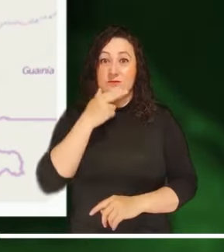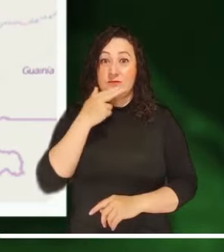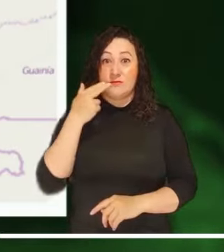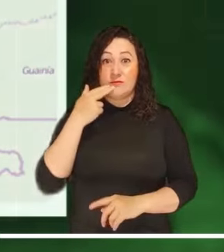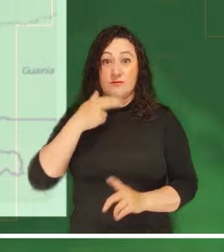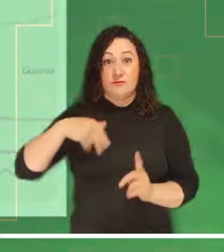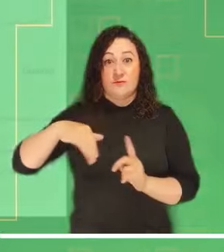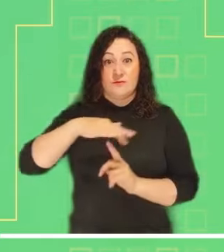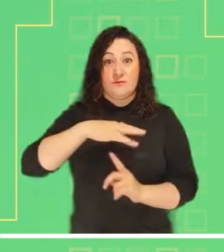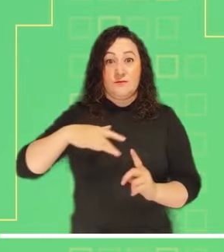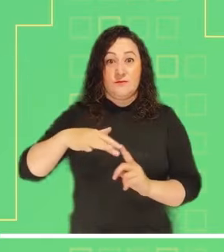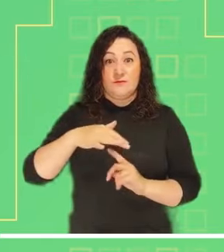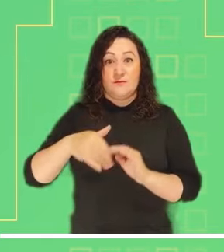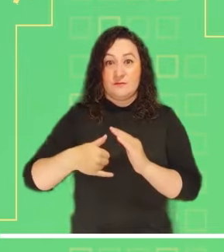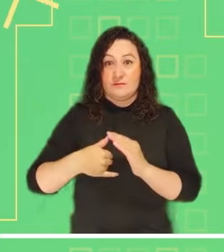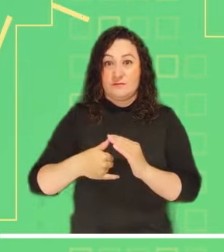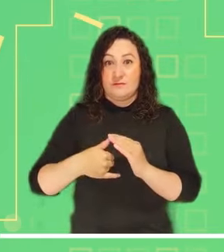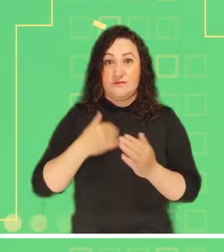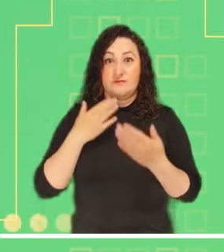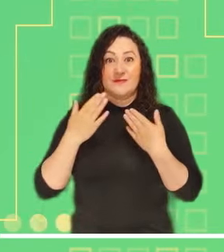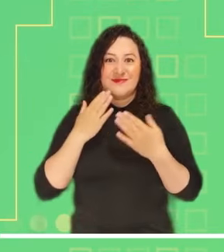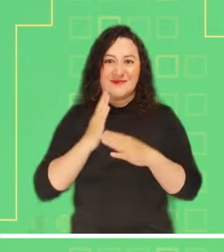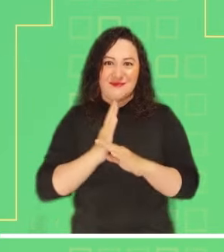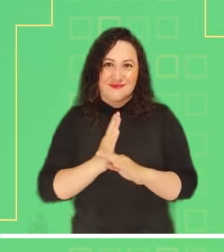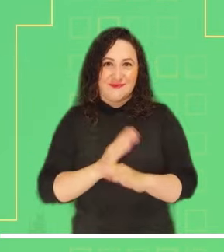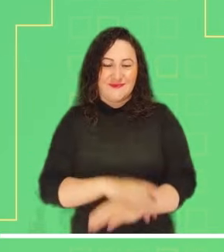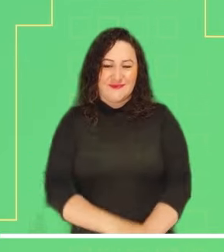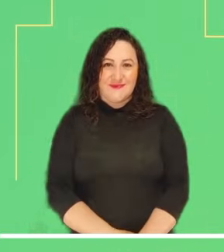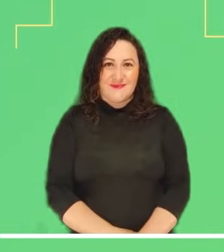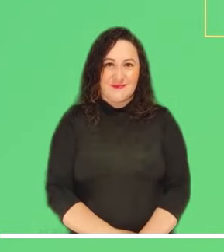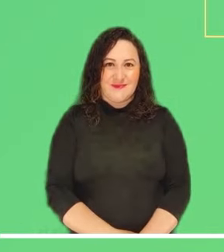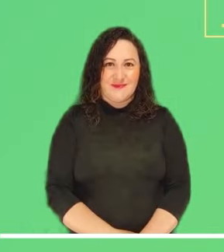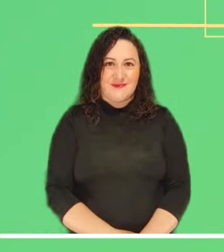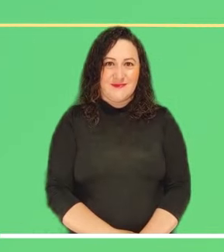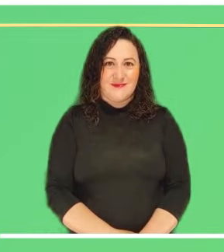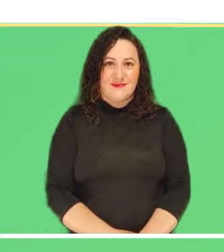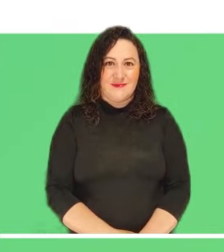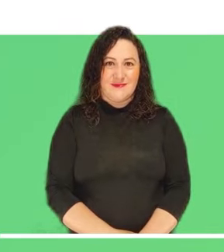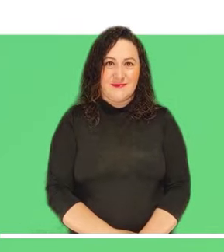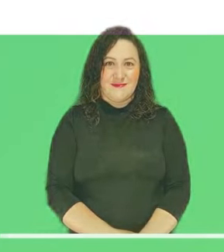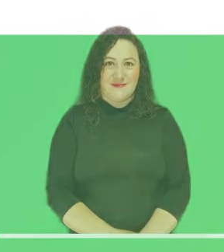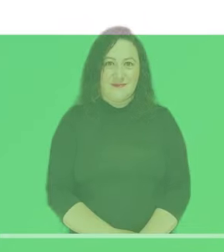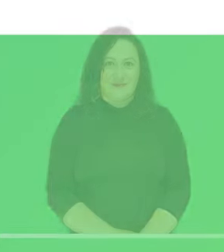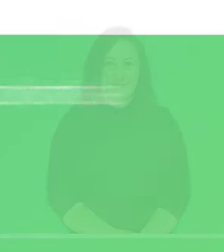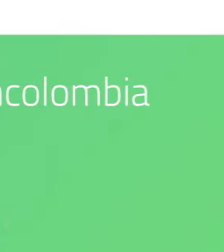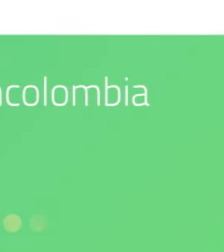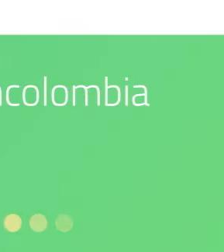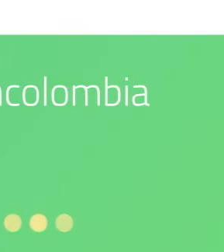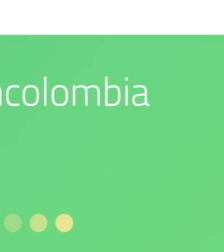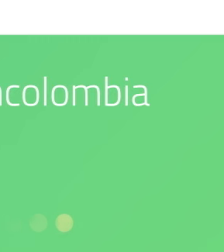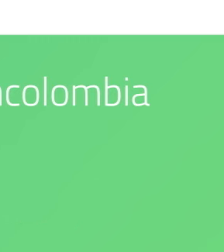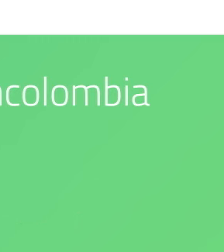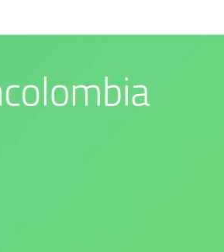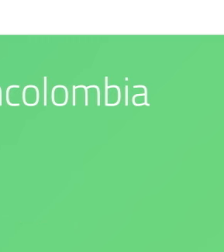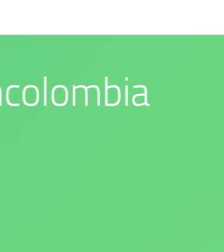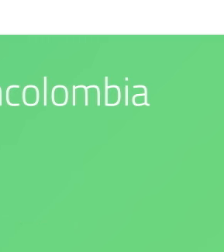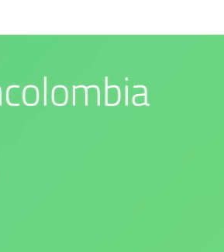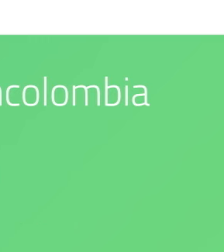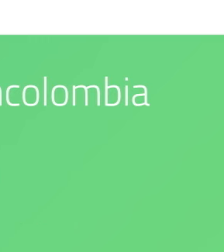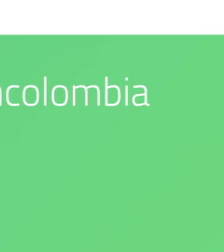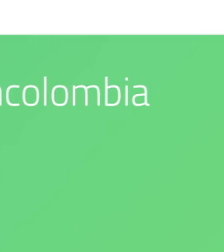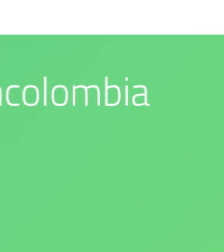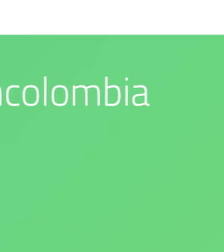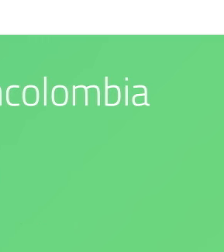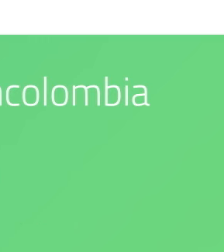Putumayo. Síguenos en nuestras redes sociales. Nuestro compromiso es con el medio ambiente. IDEAM